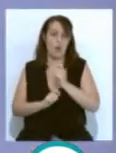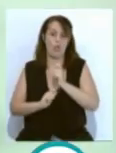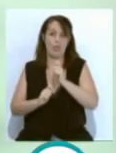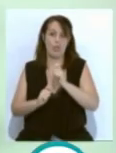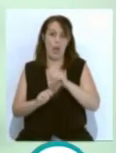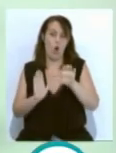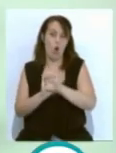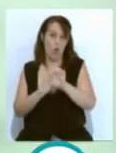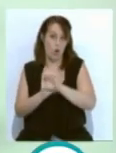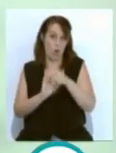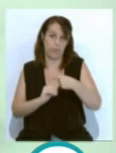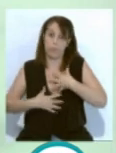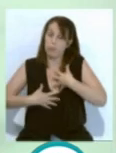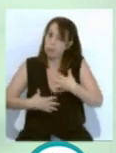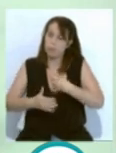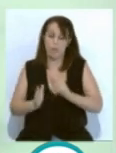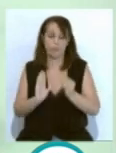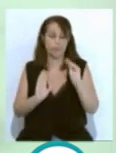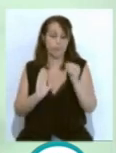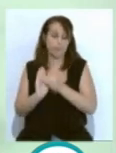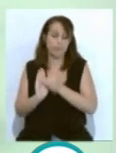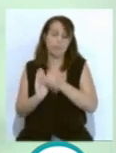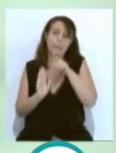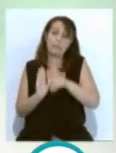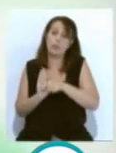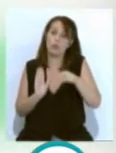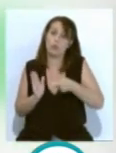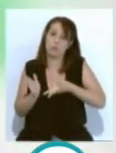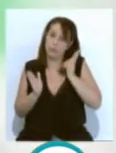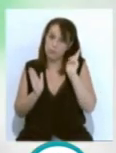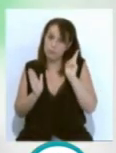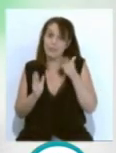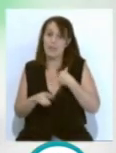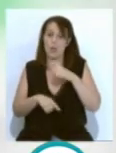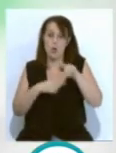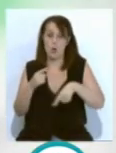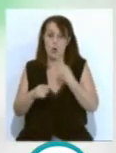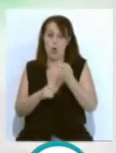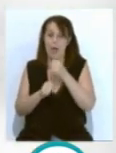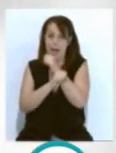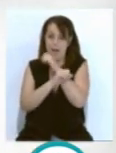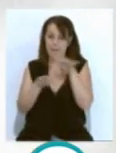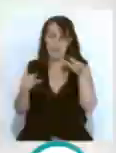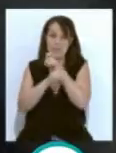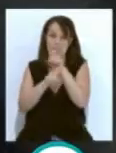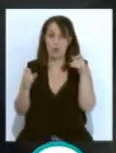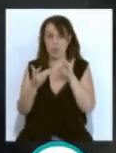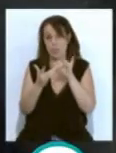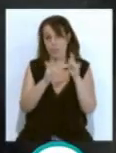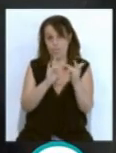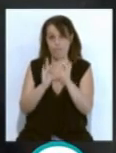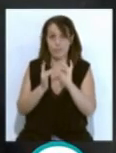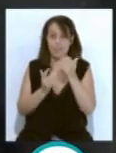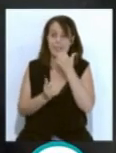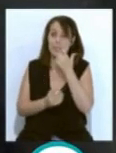que voluntariamente podrá o no introducir en su aplicación y que de inmediato alertará a sus contactos. Si en algún